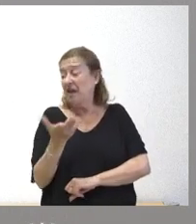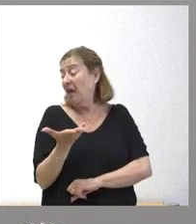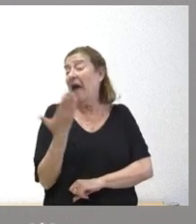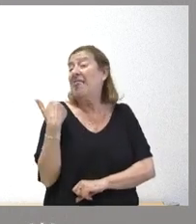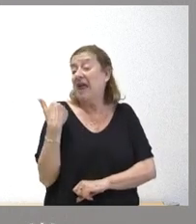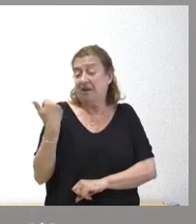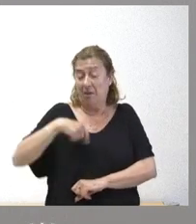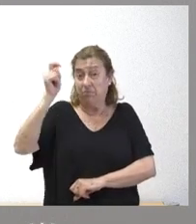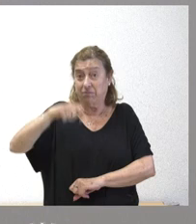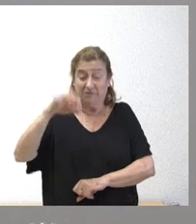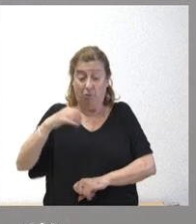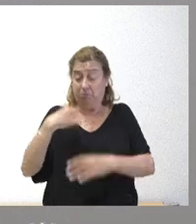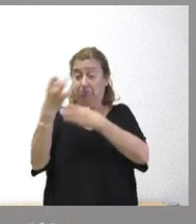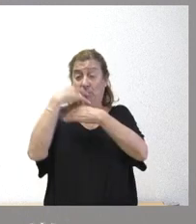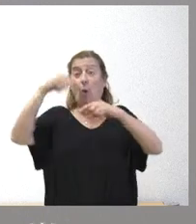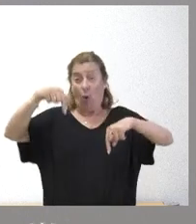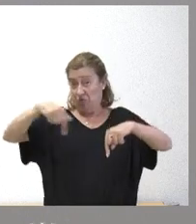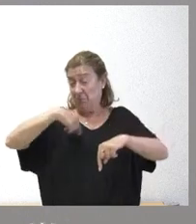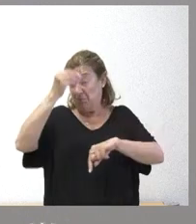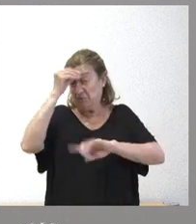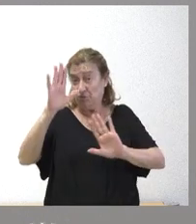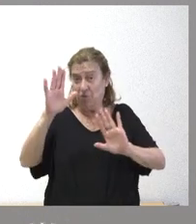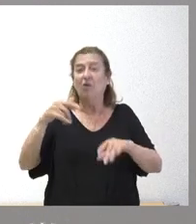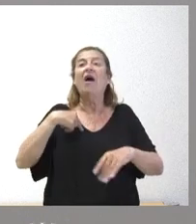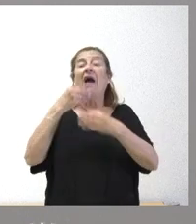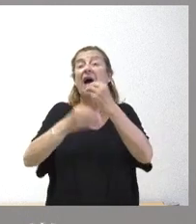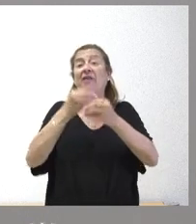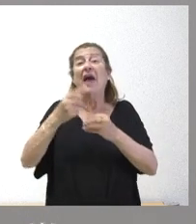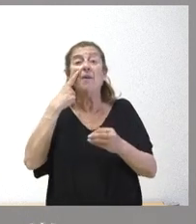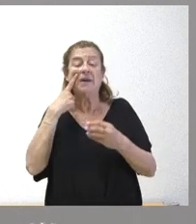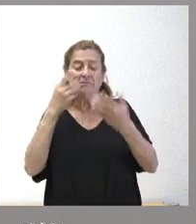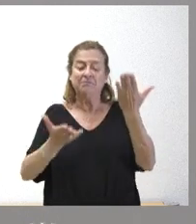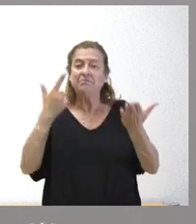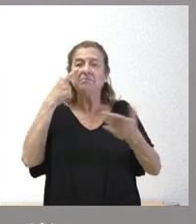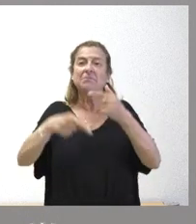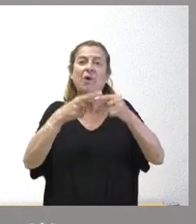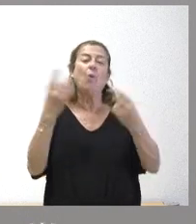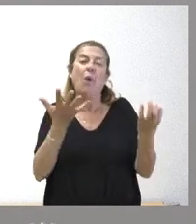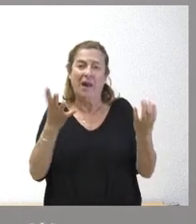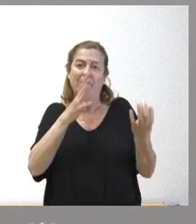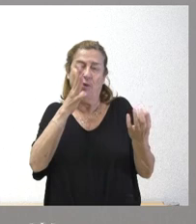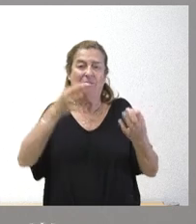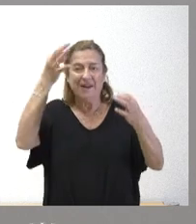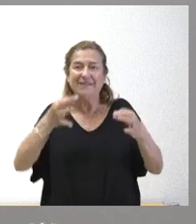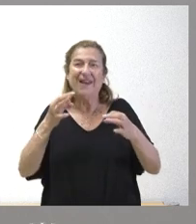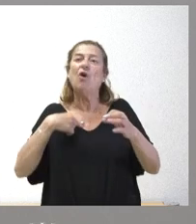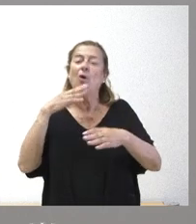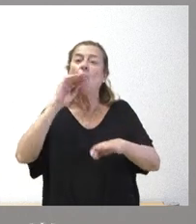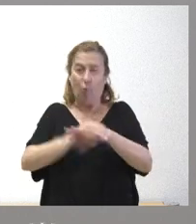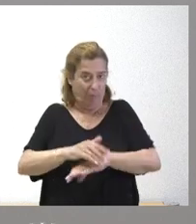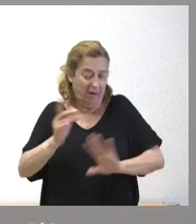ayer supongo que nos llegará hoy mismo y haremos una valoración de las mismas pero tenga por certeza que la cumpliremos